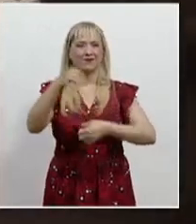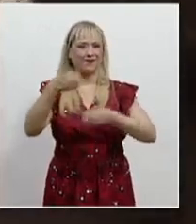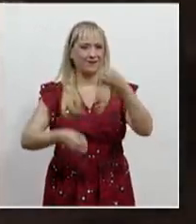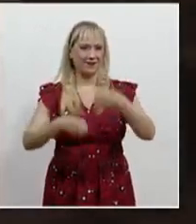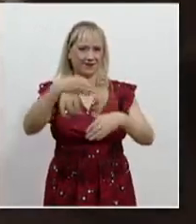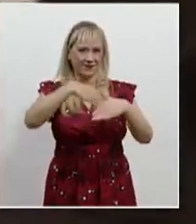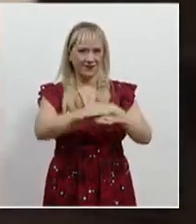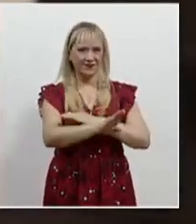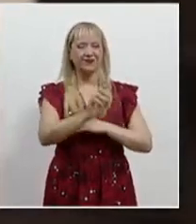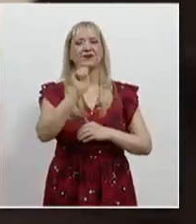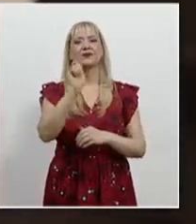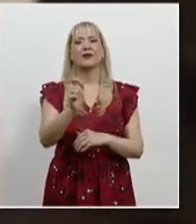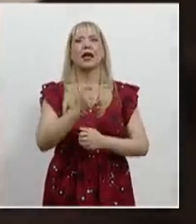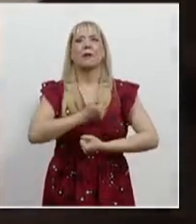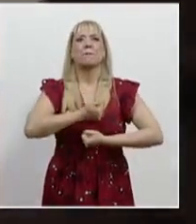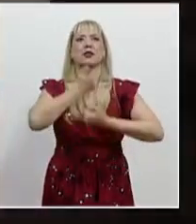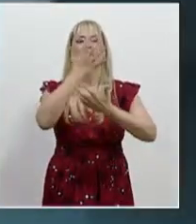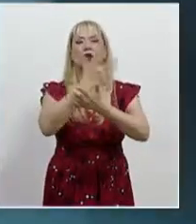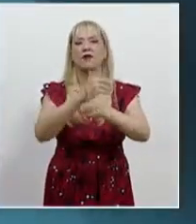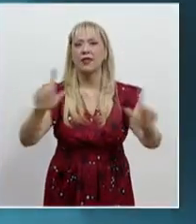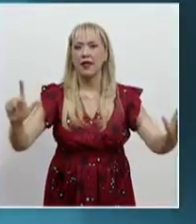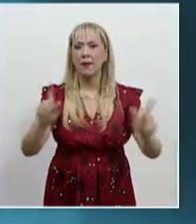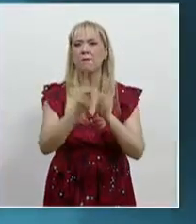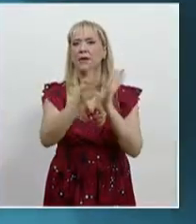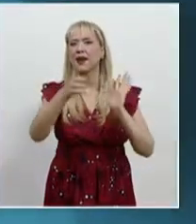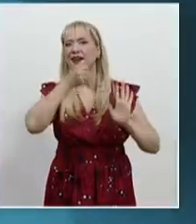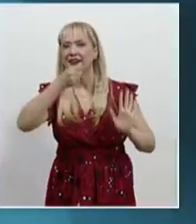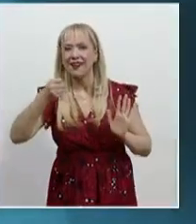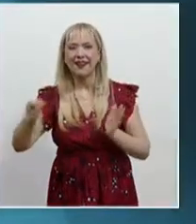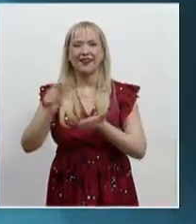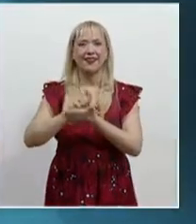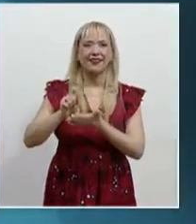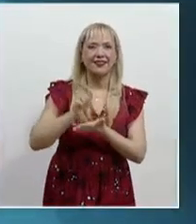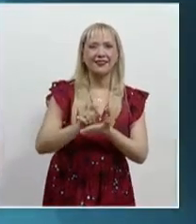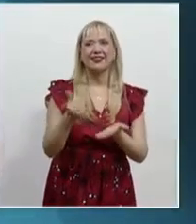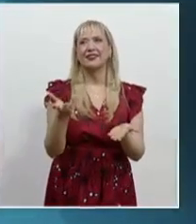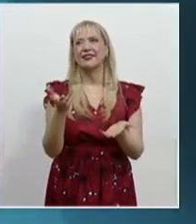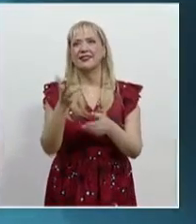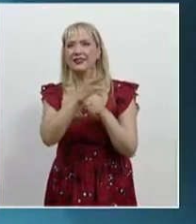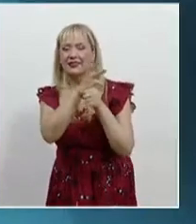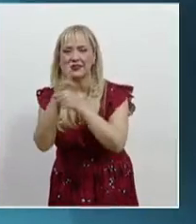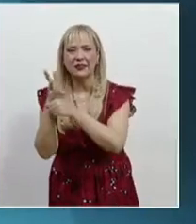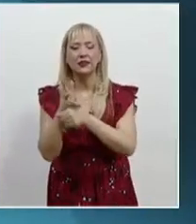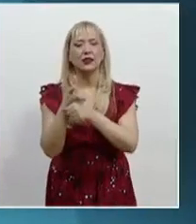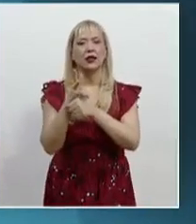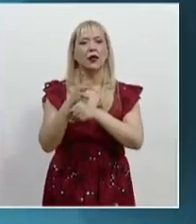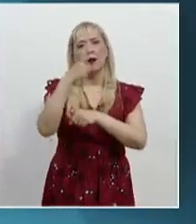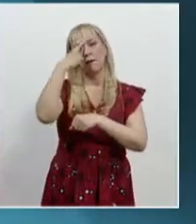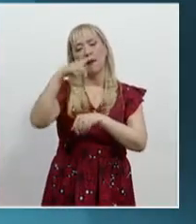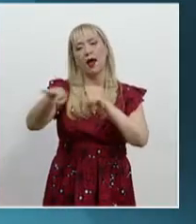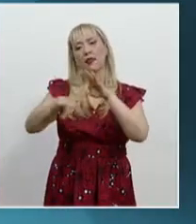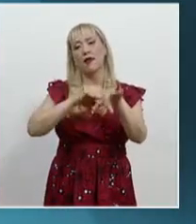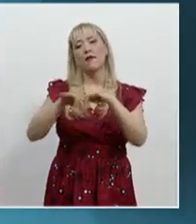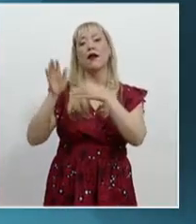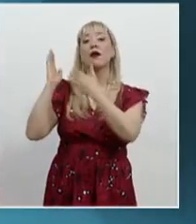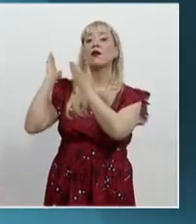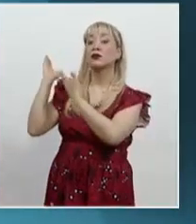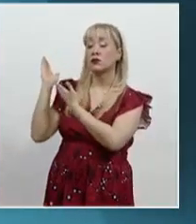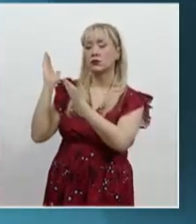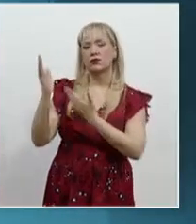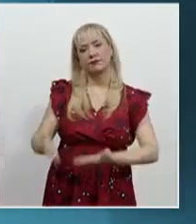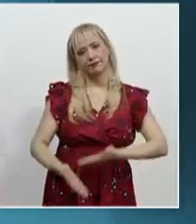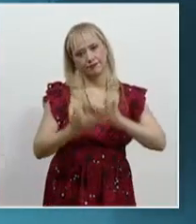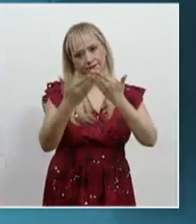en materia de libertad de expresión, acceso a la información pública y seguridad a periodistas para garantizar el ejercicio de sus